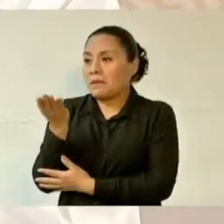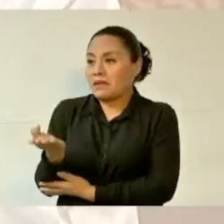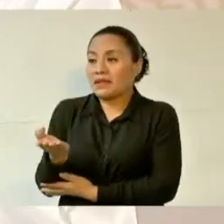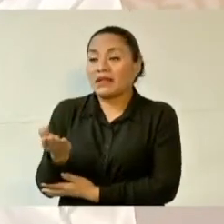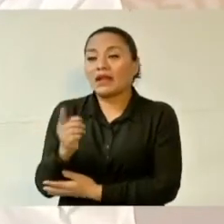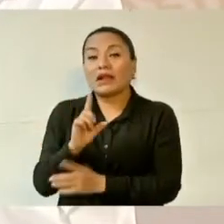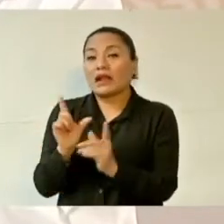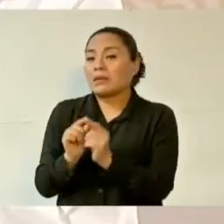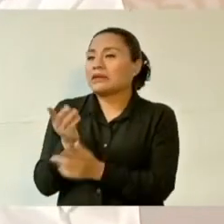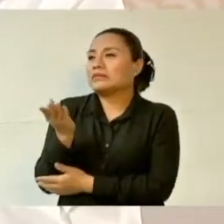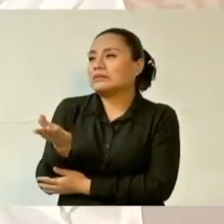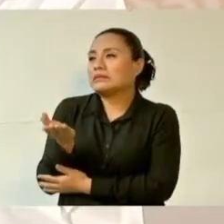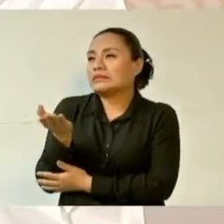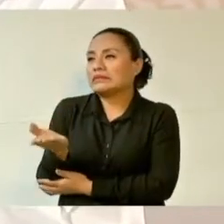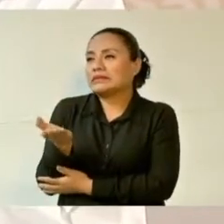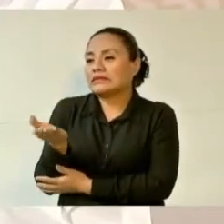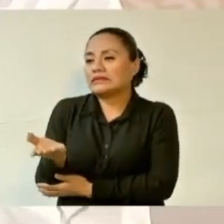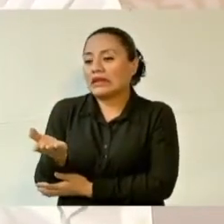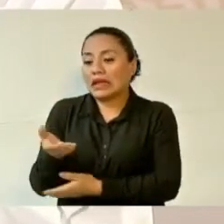camino,